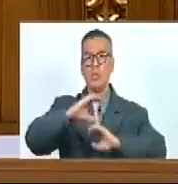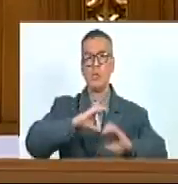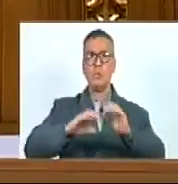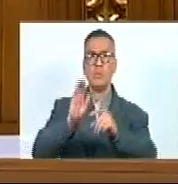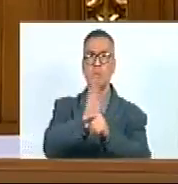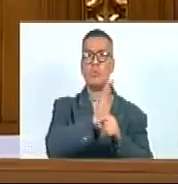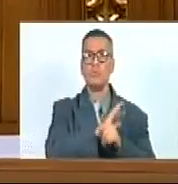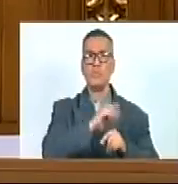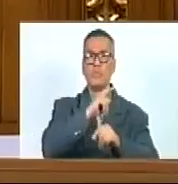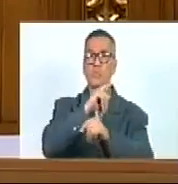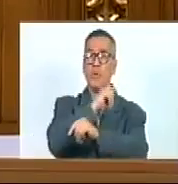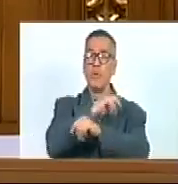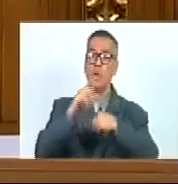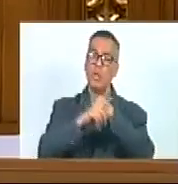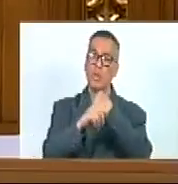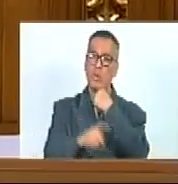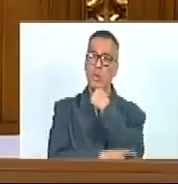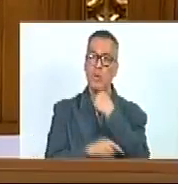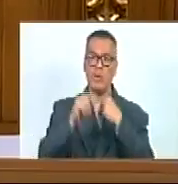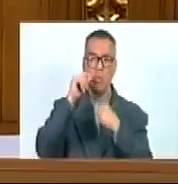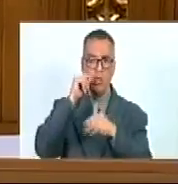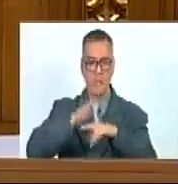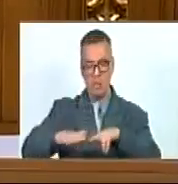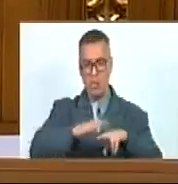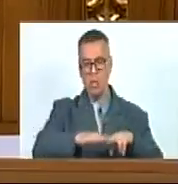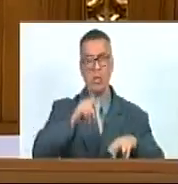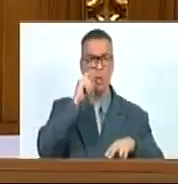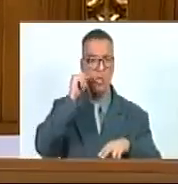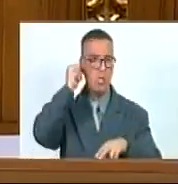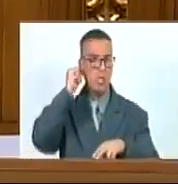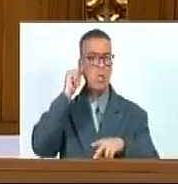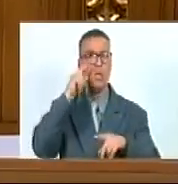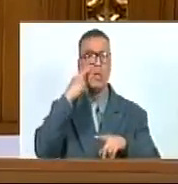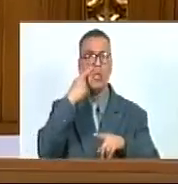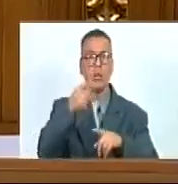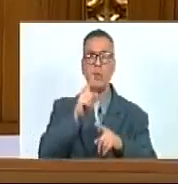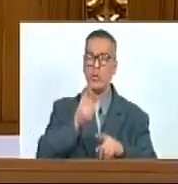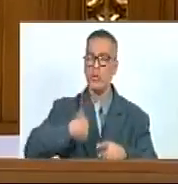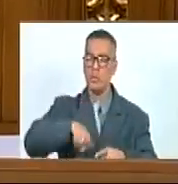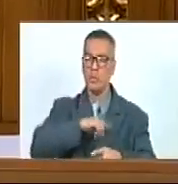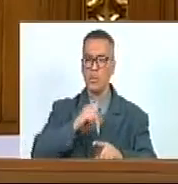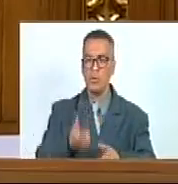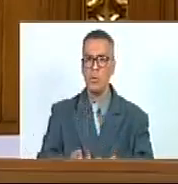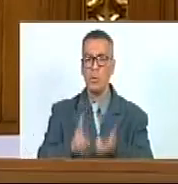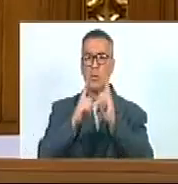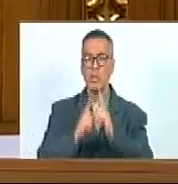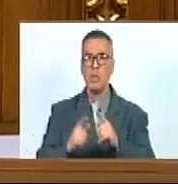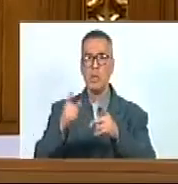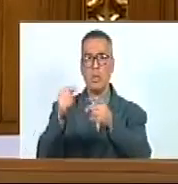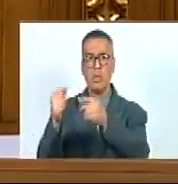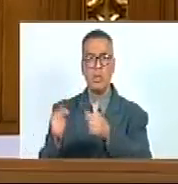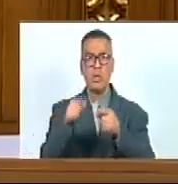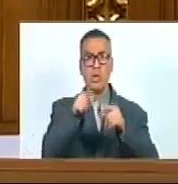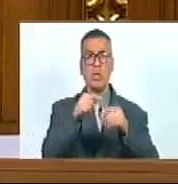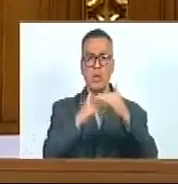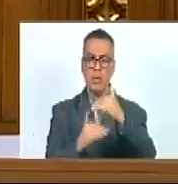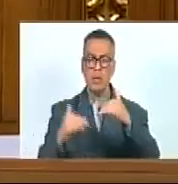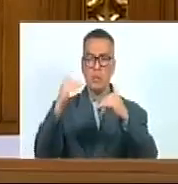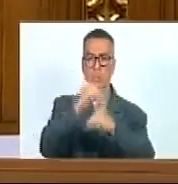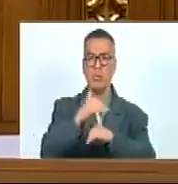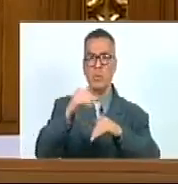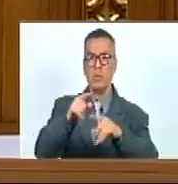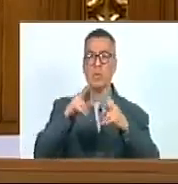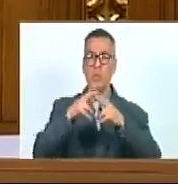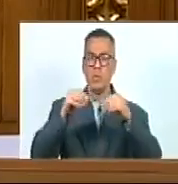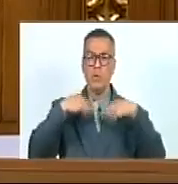Guardaparques De Niños Y Niñas Exploradores Hasta Cuando Vamos A permitir Que el Capitalismo Está por Encima De la